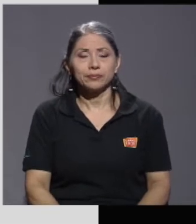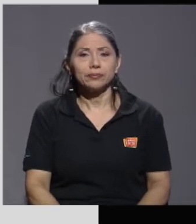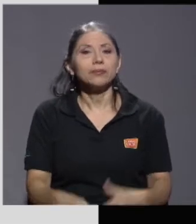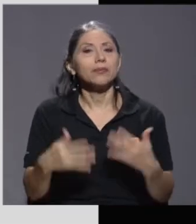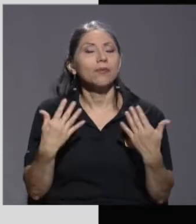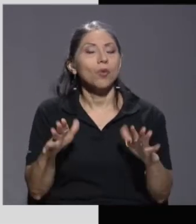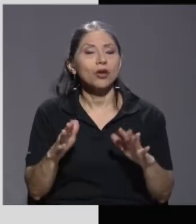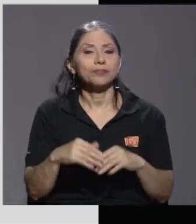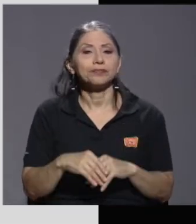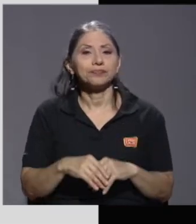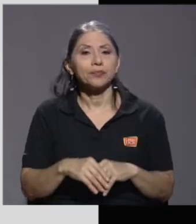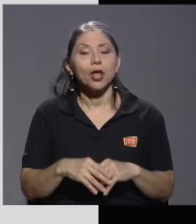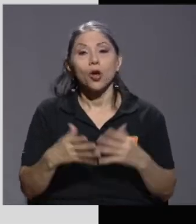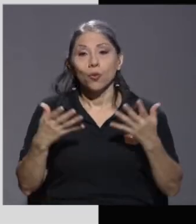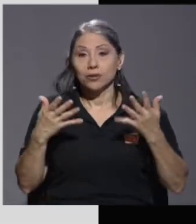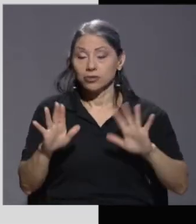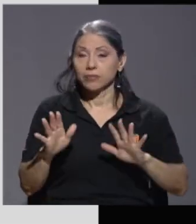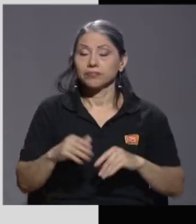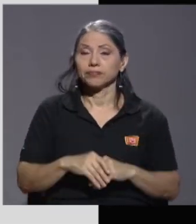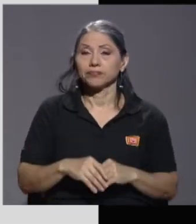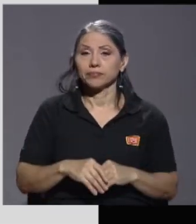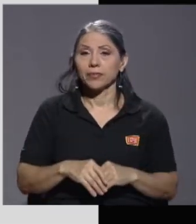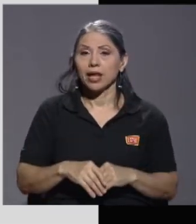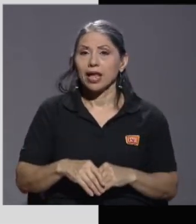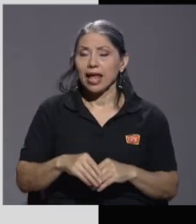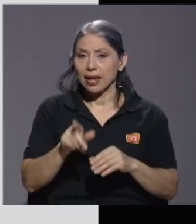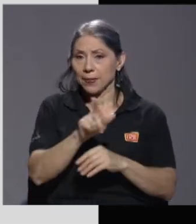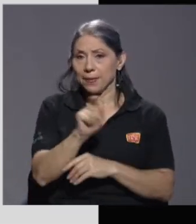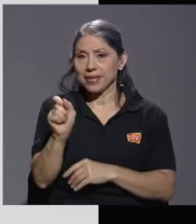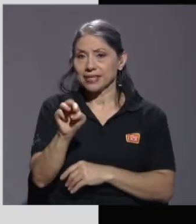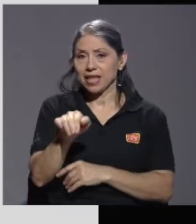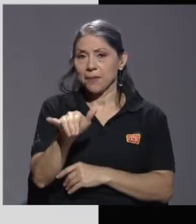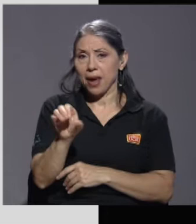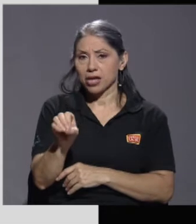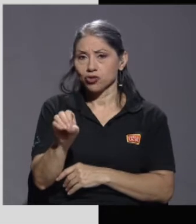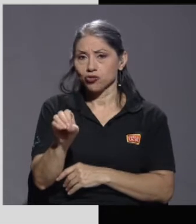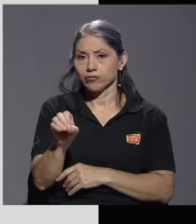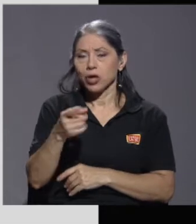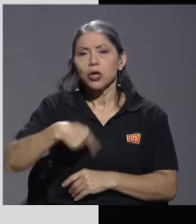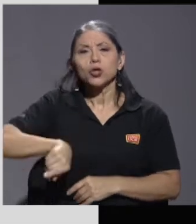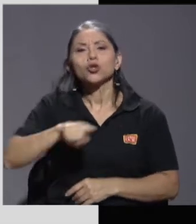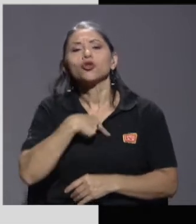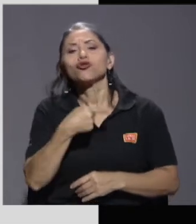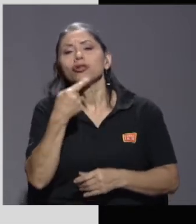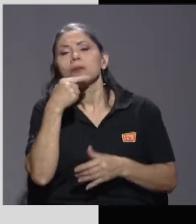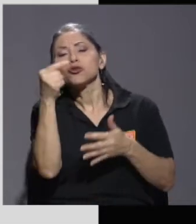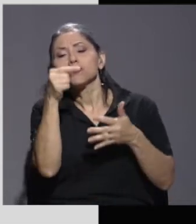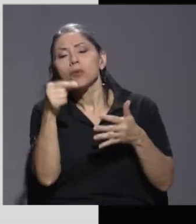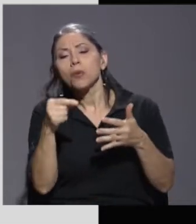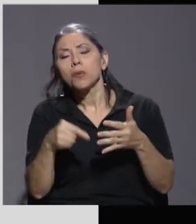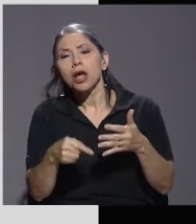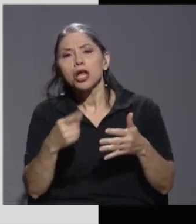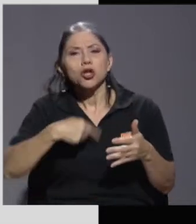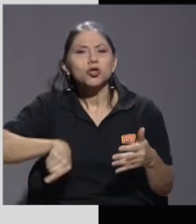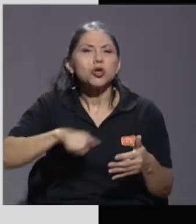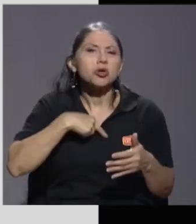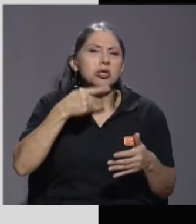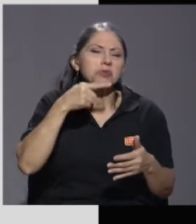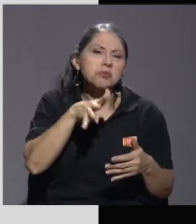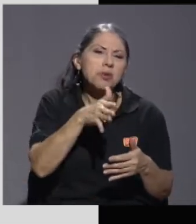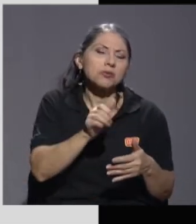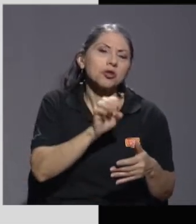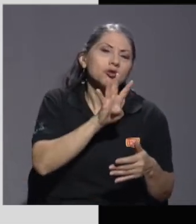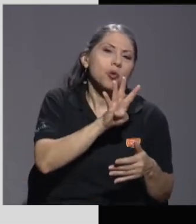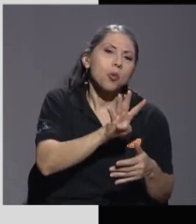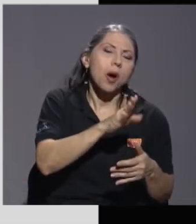después de eso, ¿verdad? Cuando salimos en mayo con las estimaciones, dimos un rango de afectación entre el 4